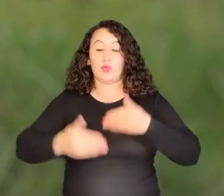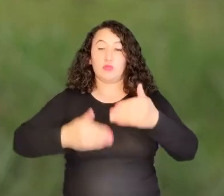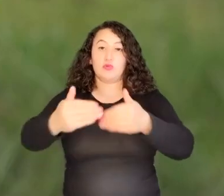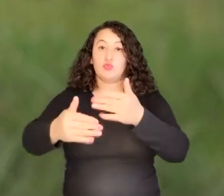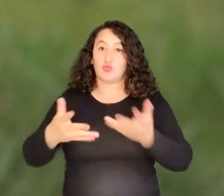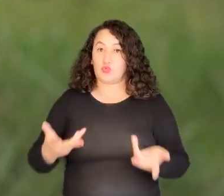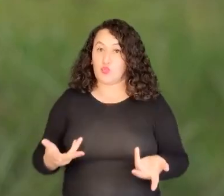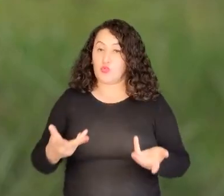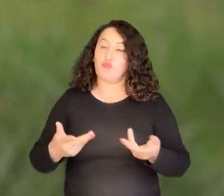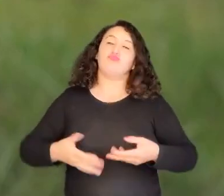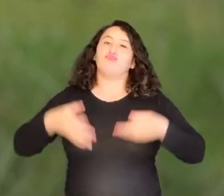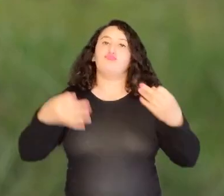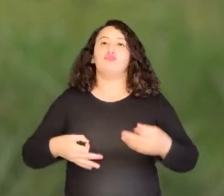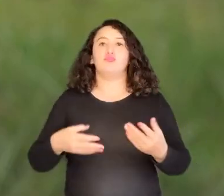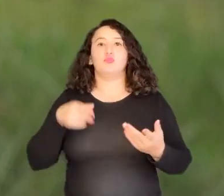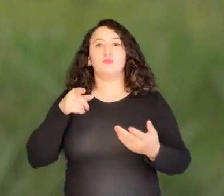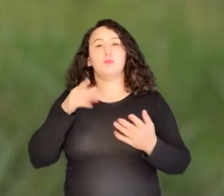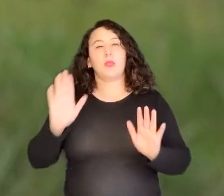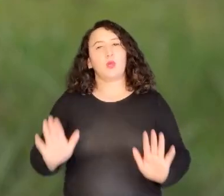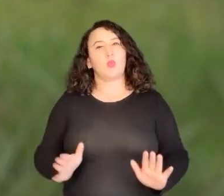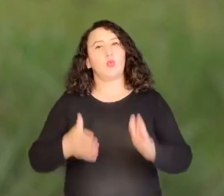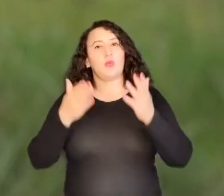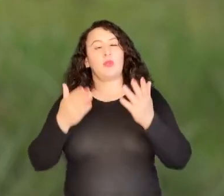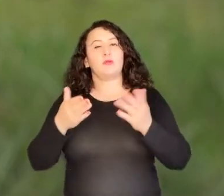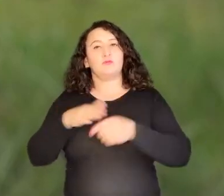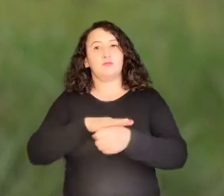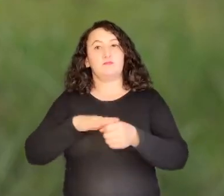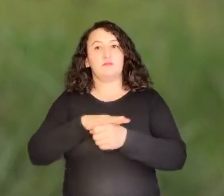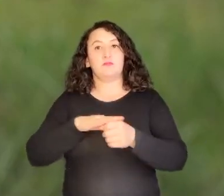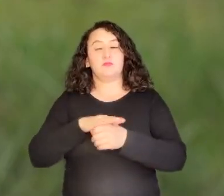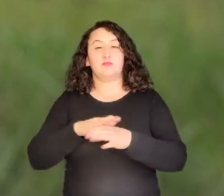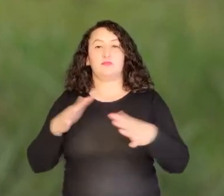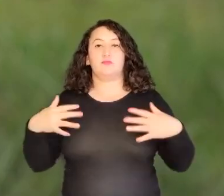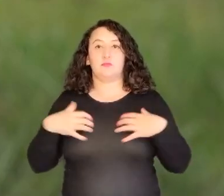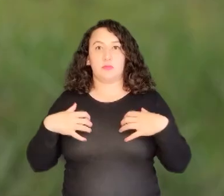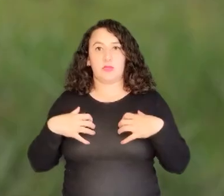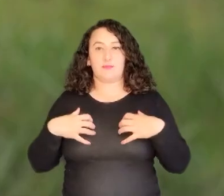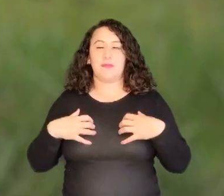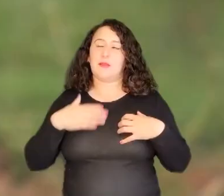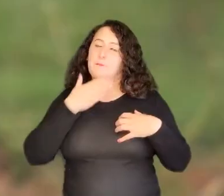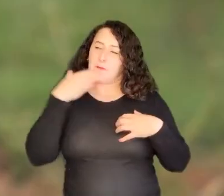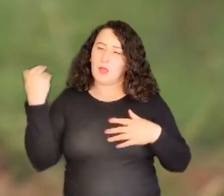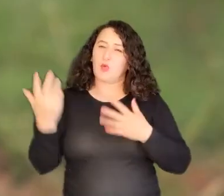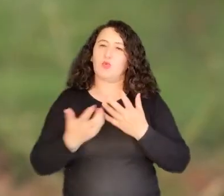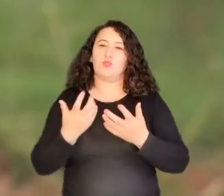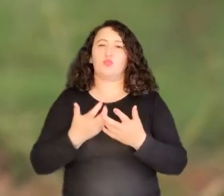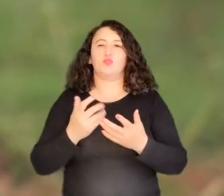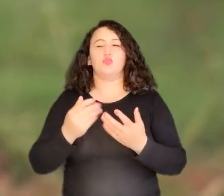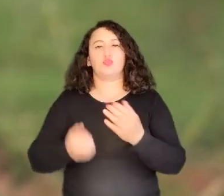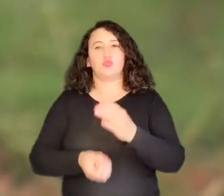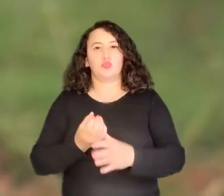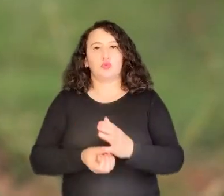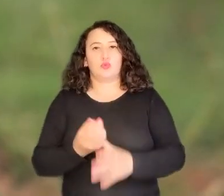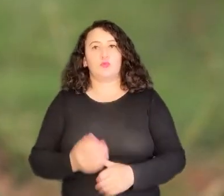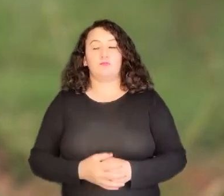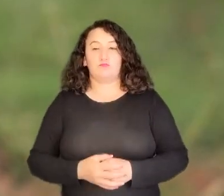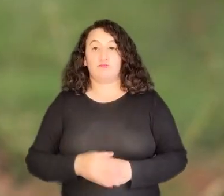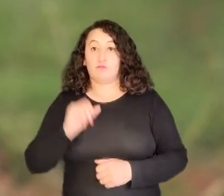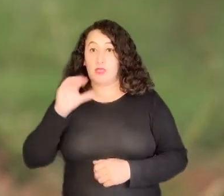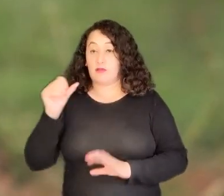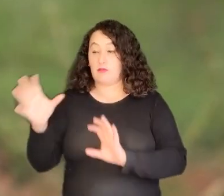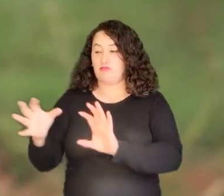logrando es que vayan mejorando su condición zoosanitaria, su sistema productivo. El ICA es un aliado